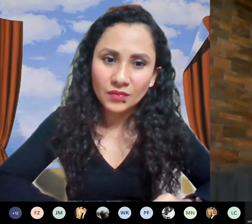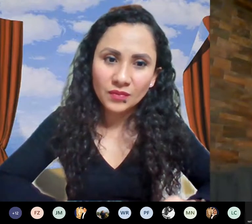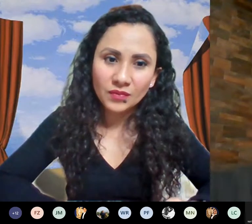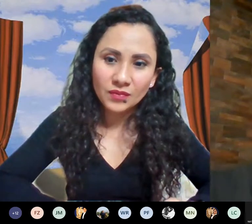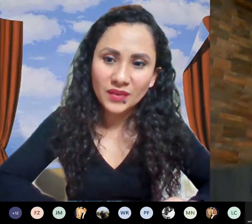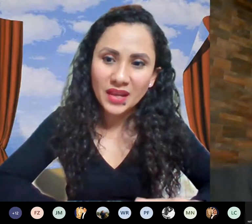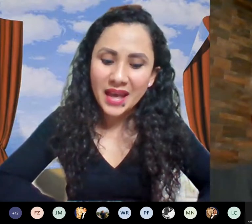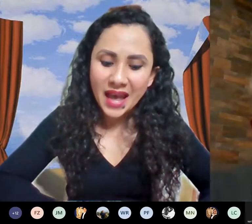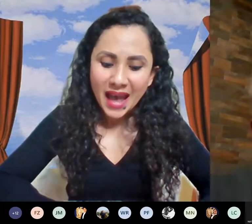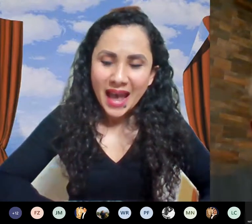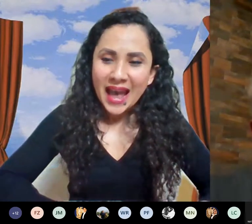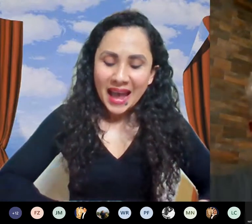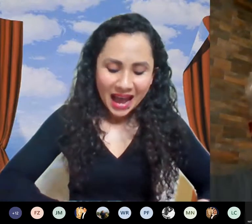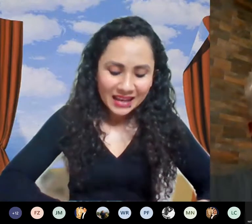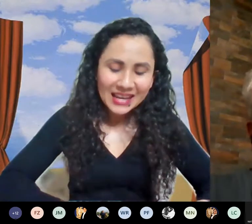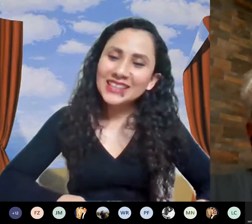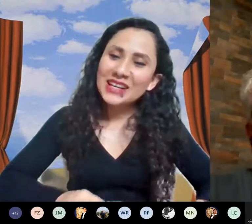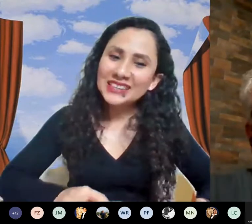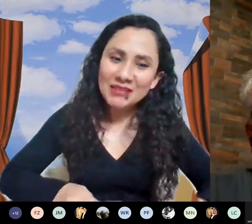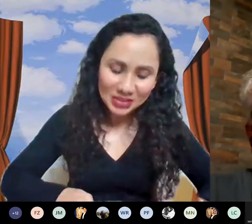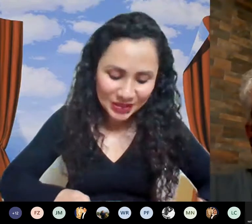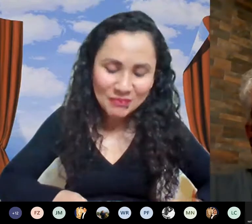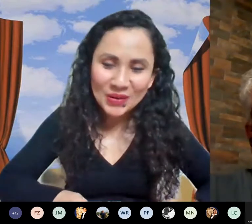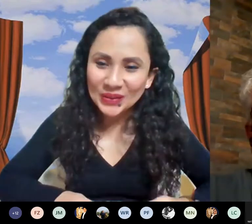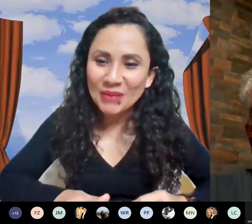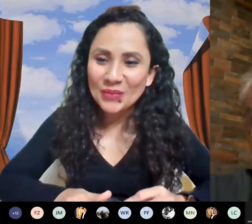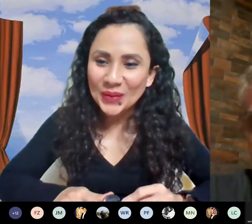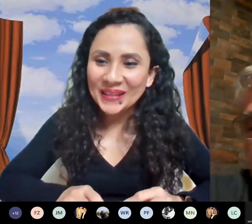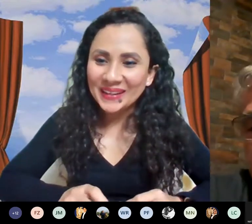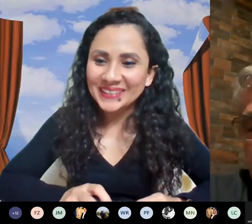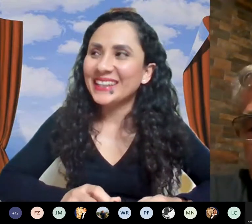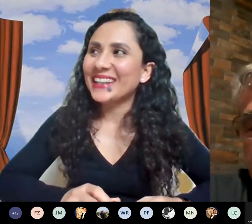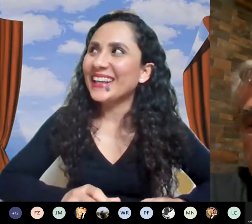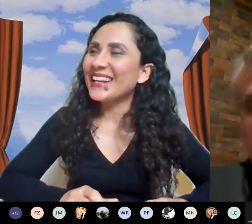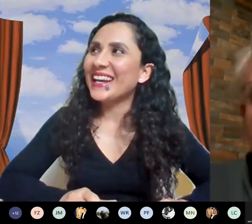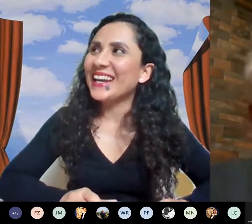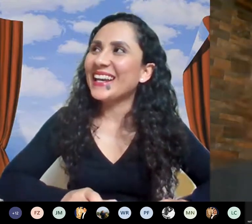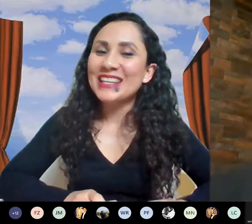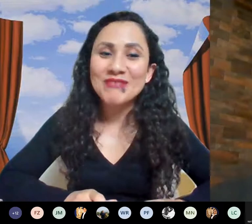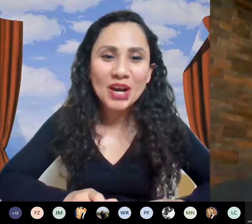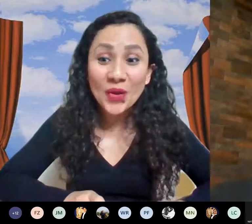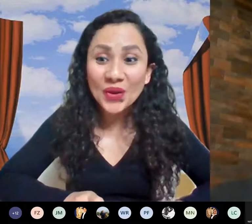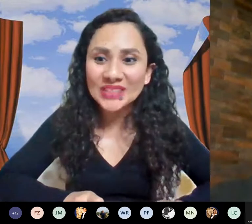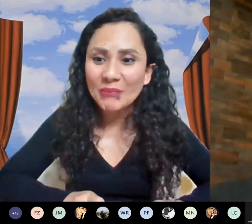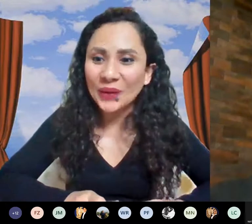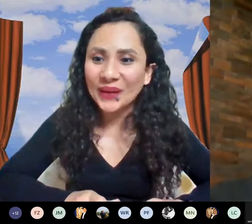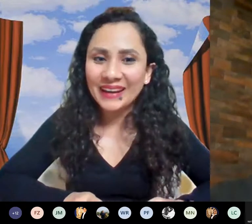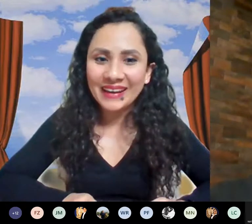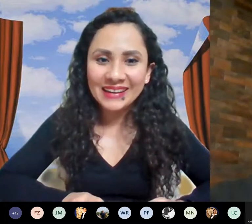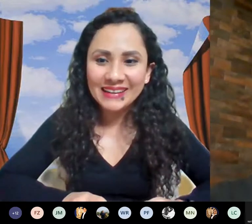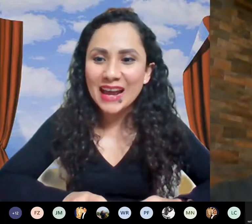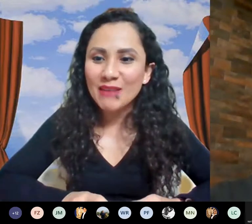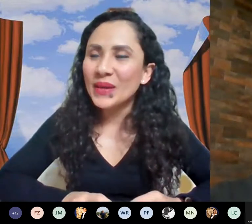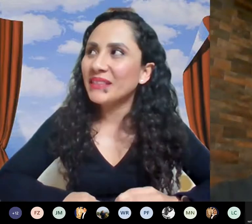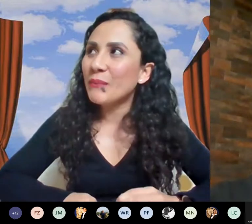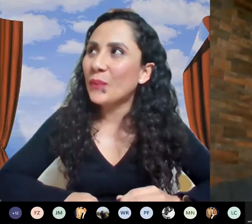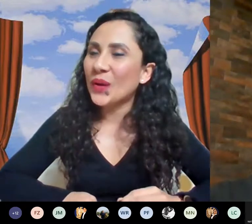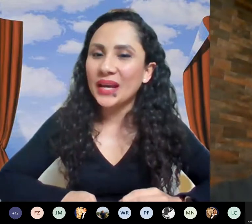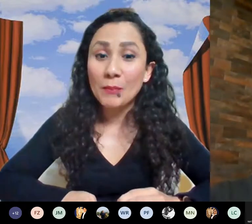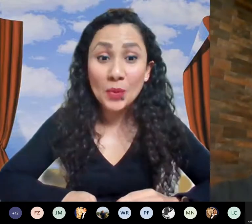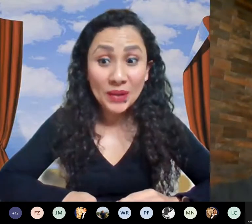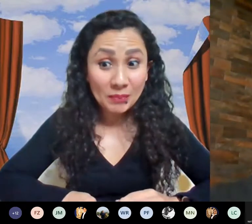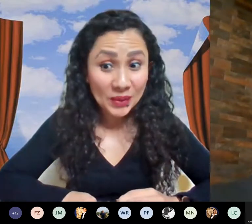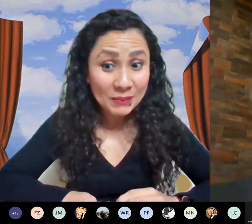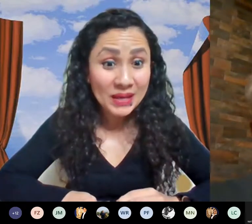como grande? esa es una pregunta muy interesante y bien curiosa porque realmente